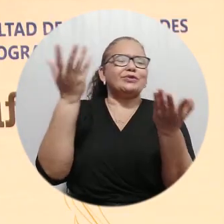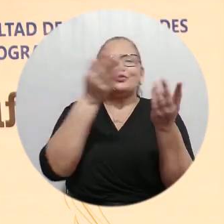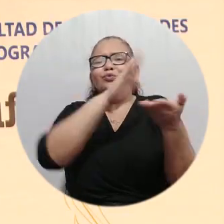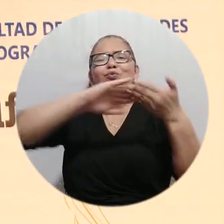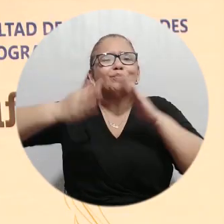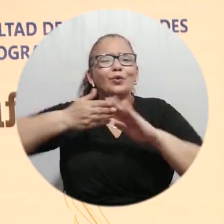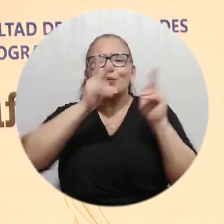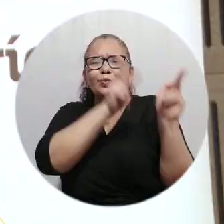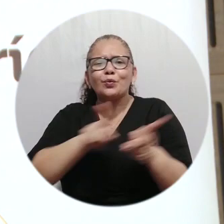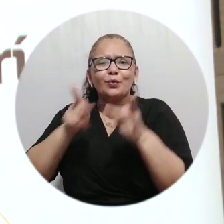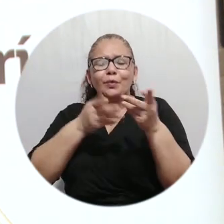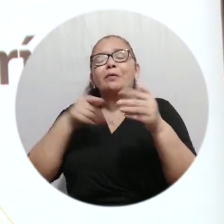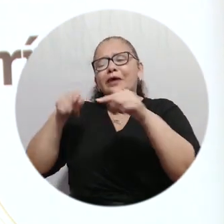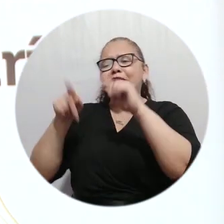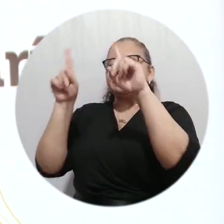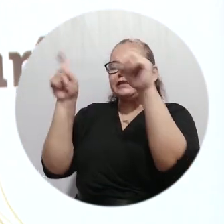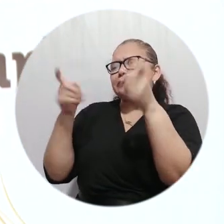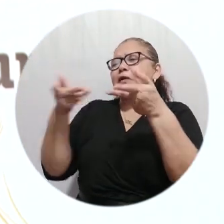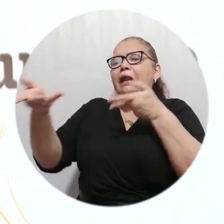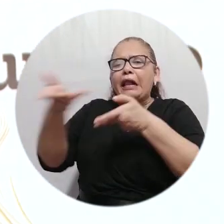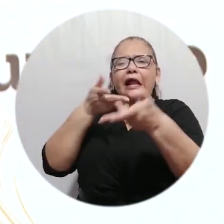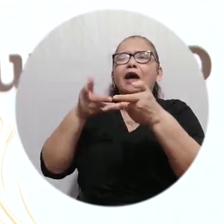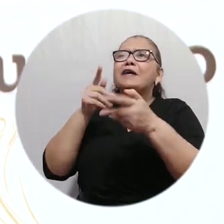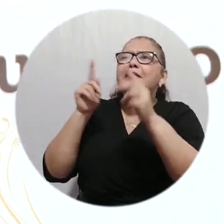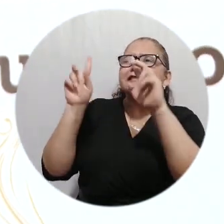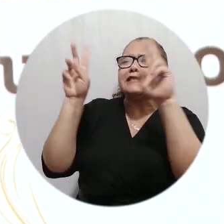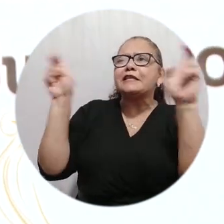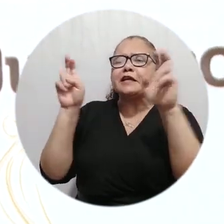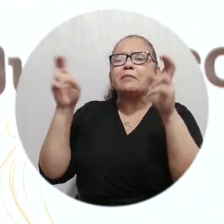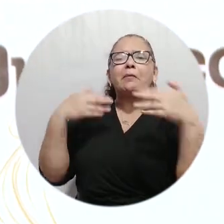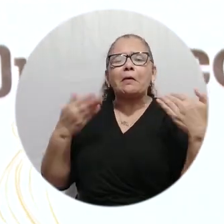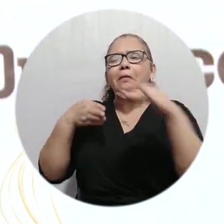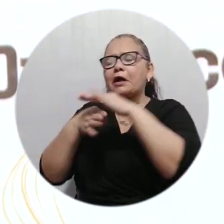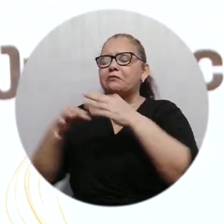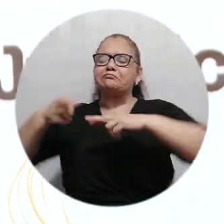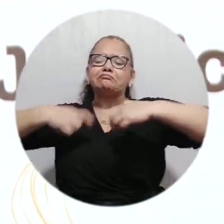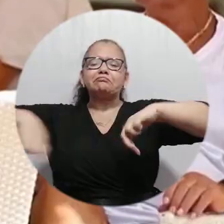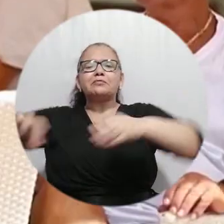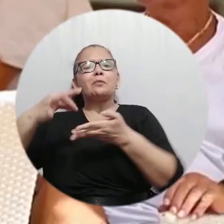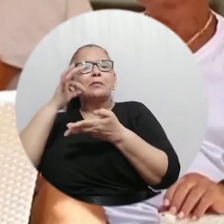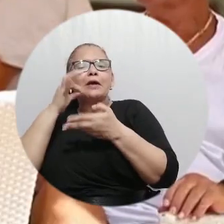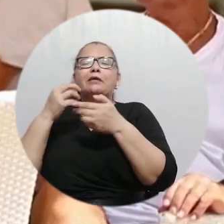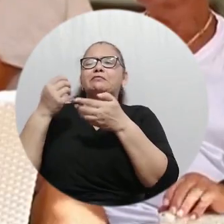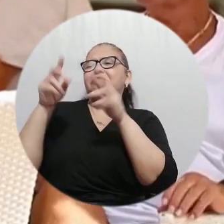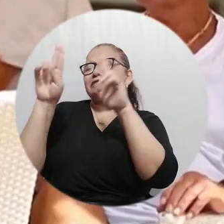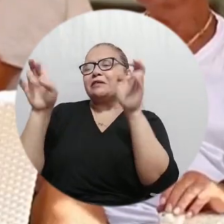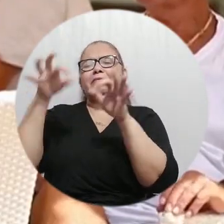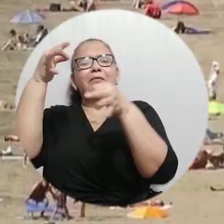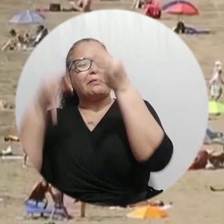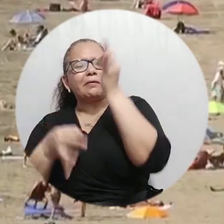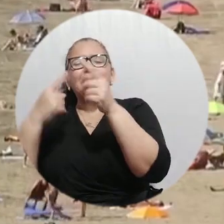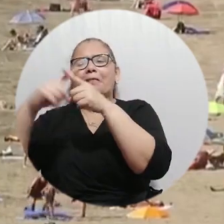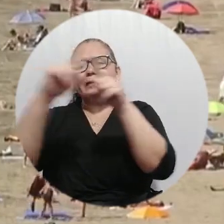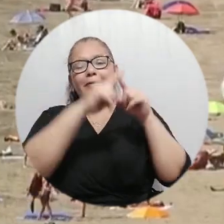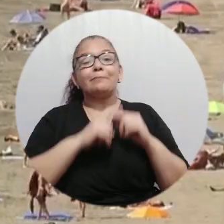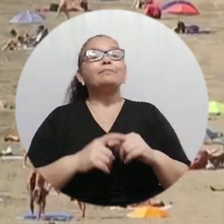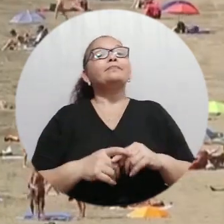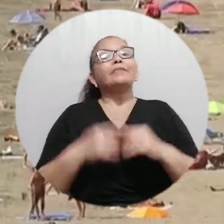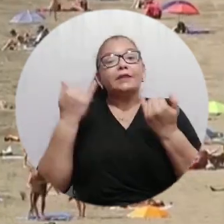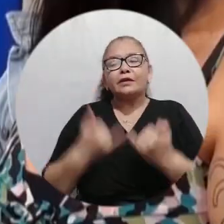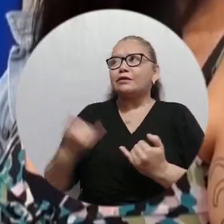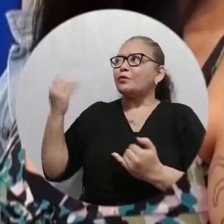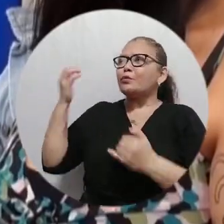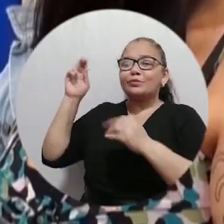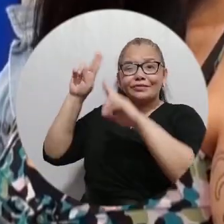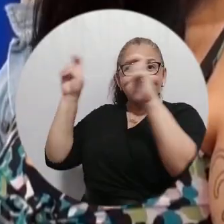actualizándonos en distintos temas en los cuales podemos conversar en el marco de un Café de distintos temas jurídicos. La respuesta jurídica ante el COVID-19 en